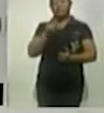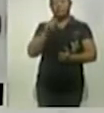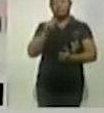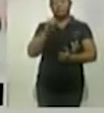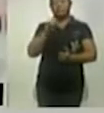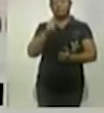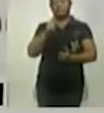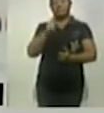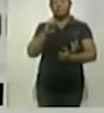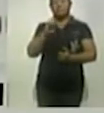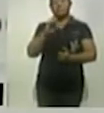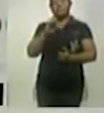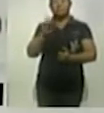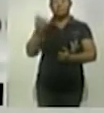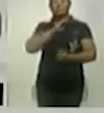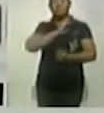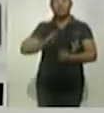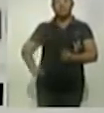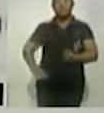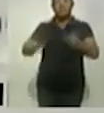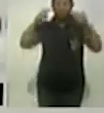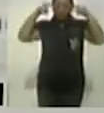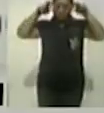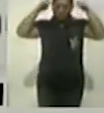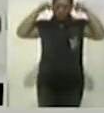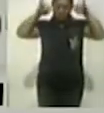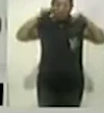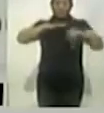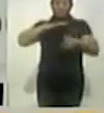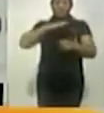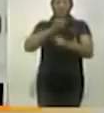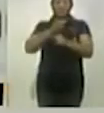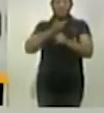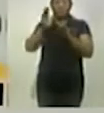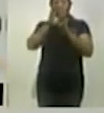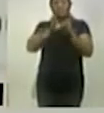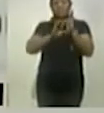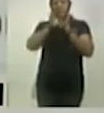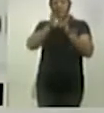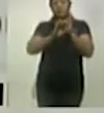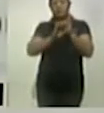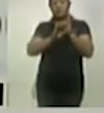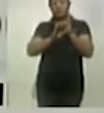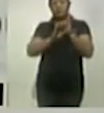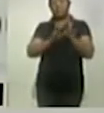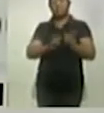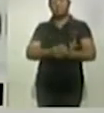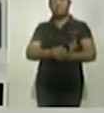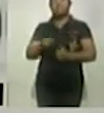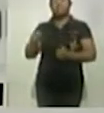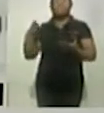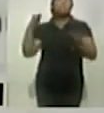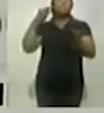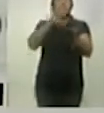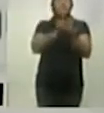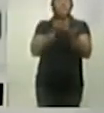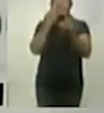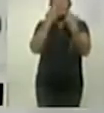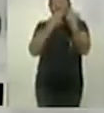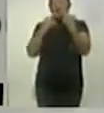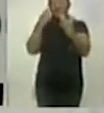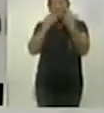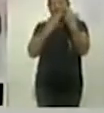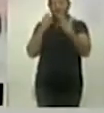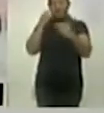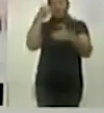Guamanta, en el cual en su momento se va a asistir, ya se tiene un calendario en cual se está realizando ya detalladamente para asistir a